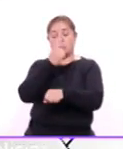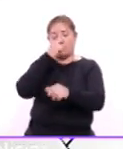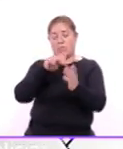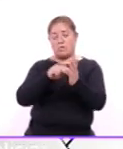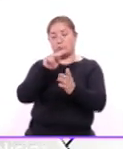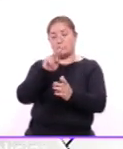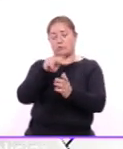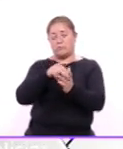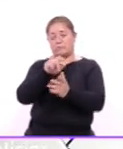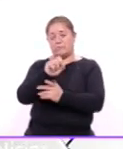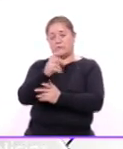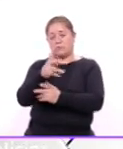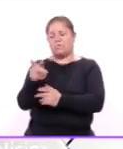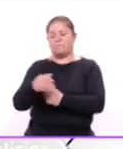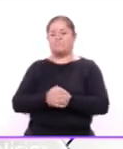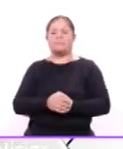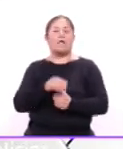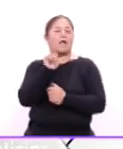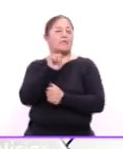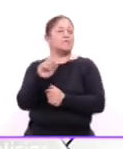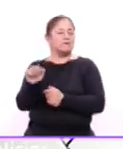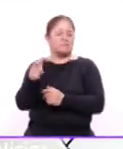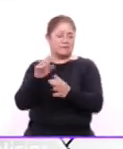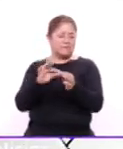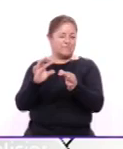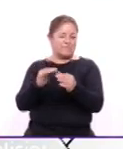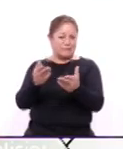Mi compañera Ana Sánchez tiene más detalles.